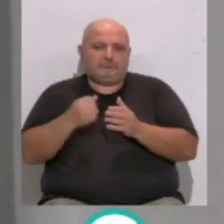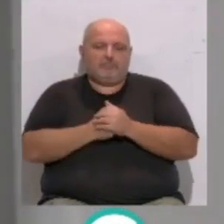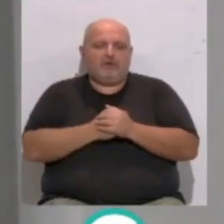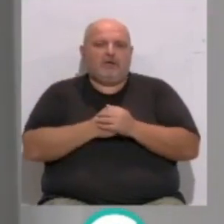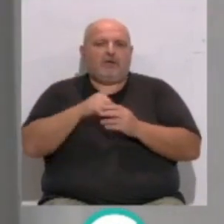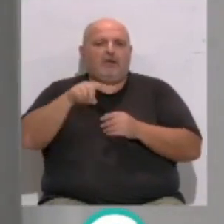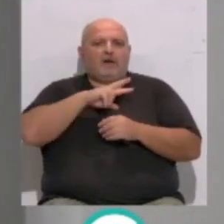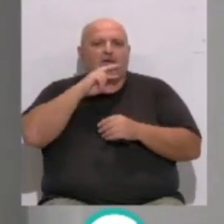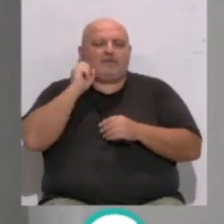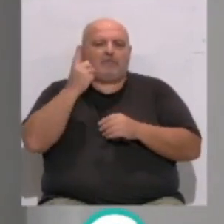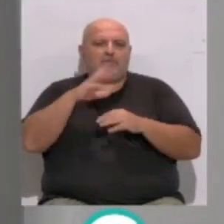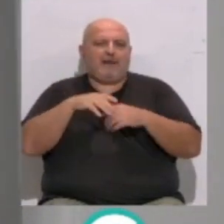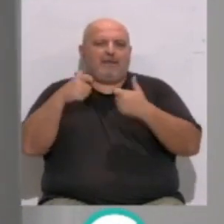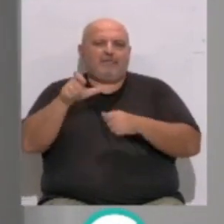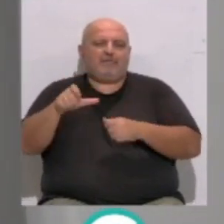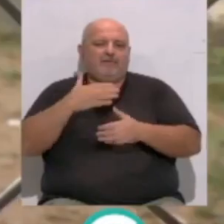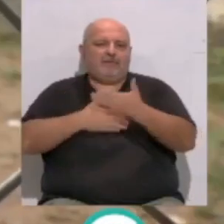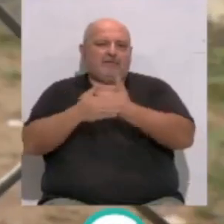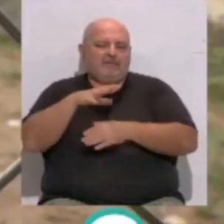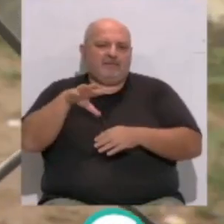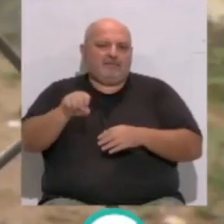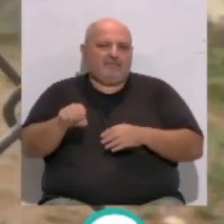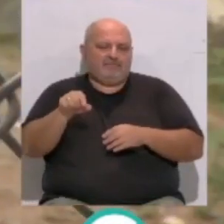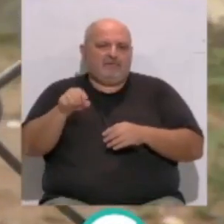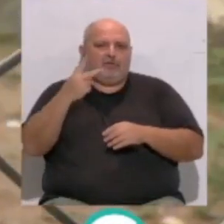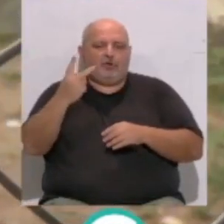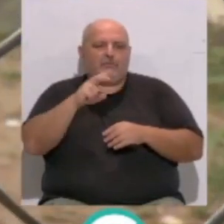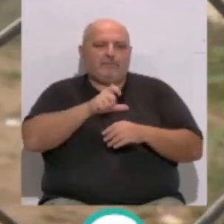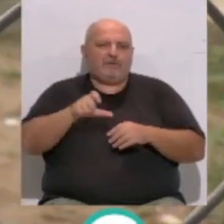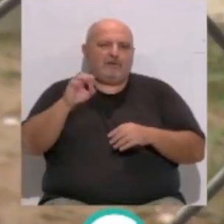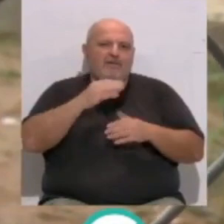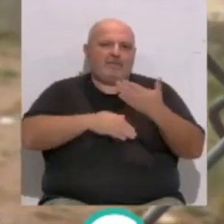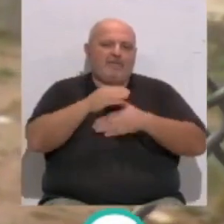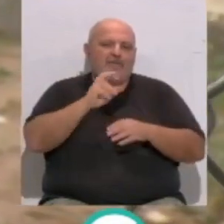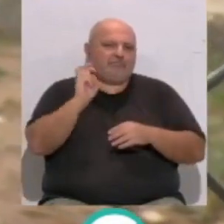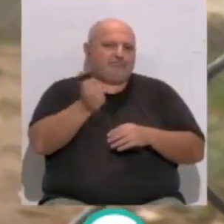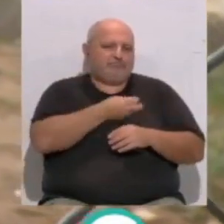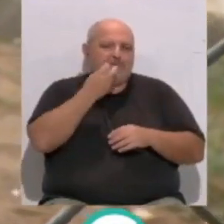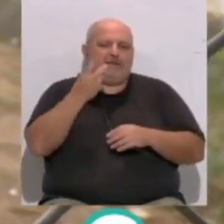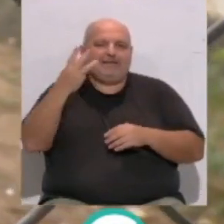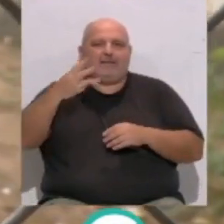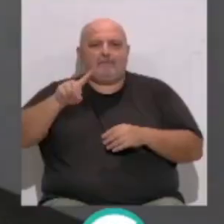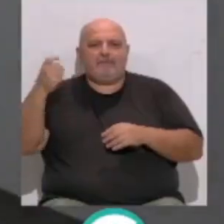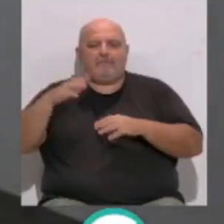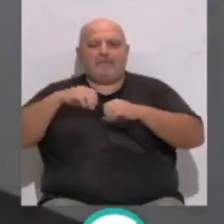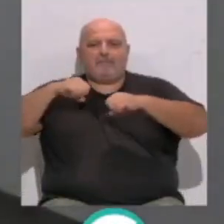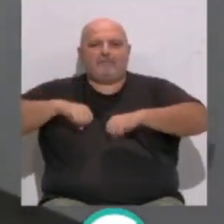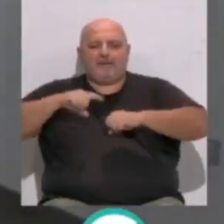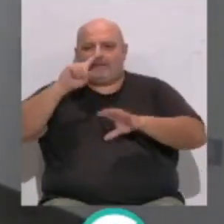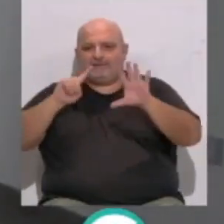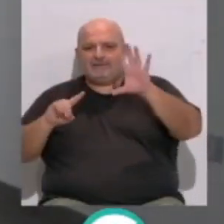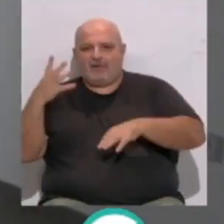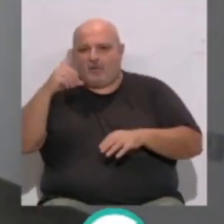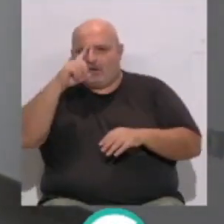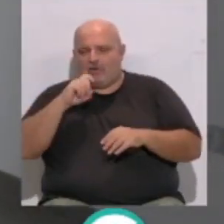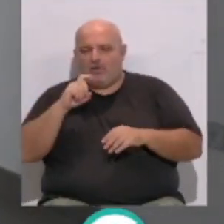Se reservará una vivienda para personas con movilidad reducida, dos para personas con discapacidad y tres pisos para mayores de 65